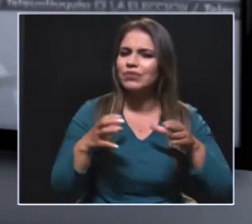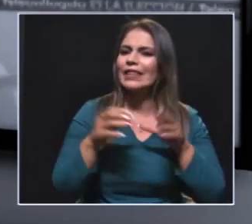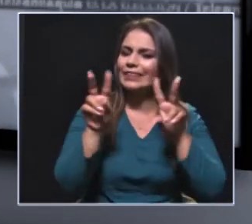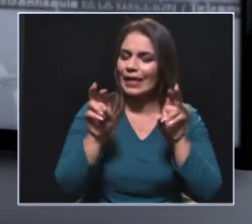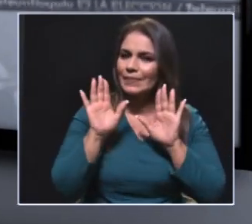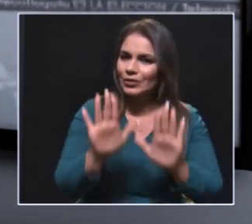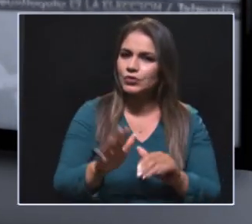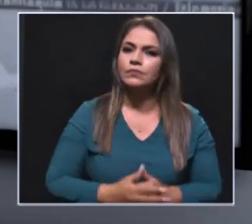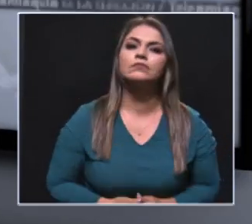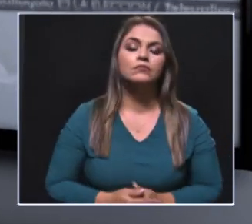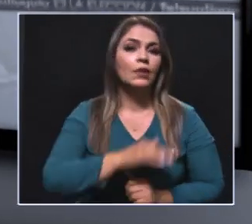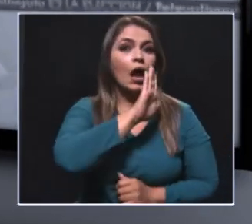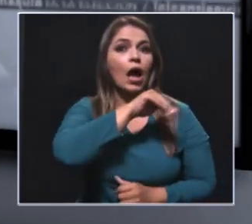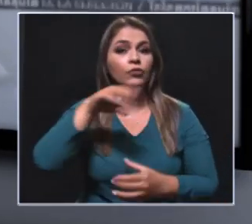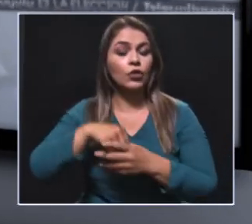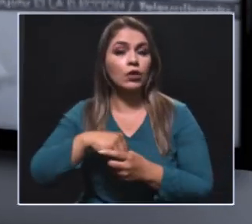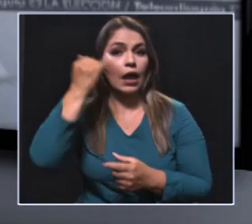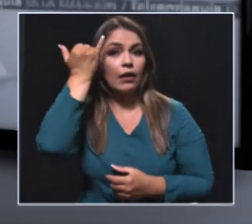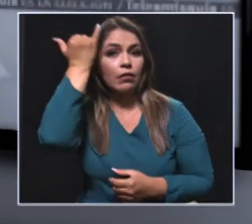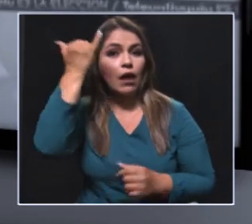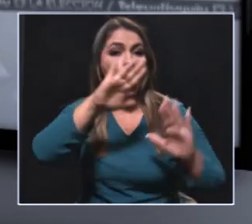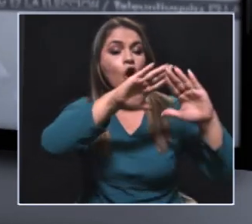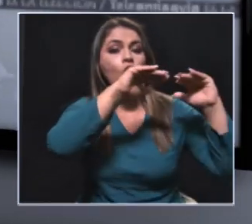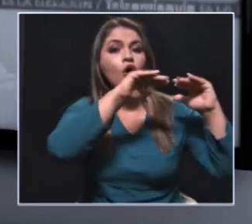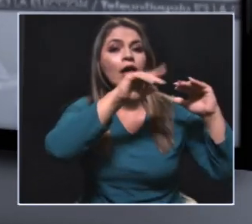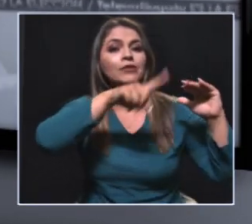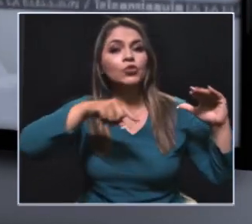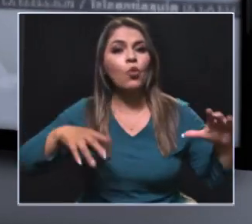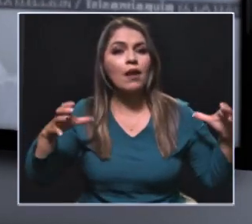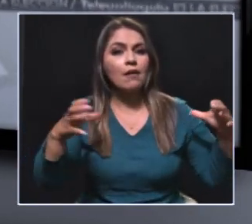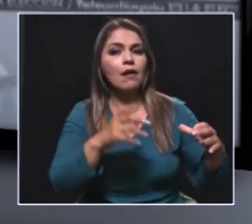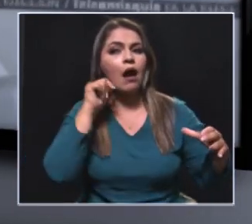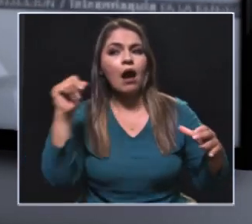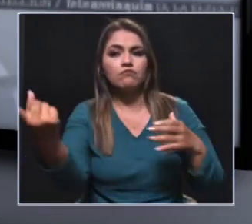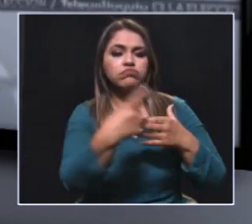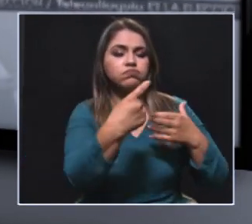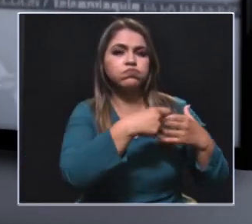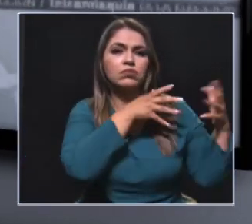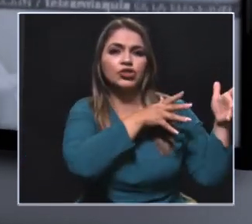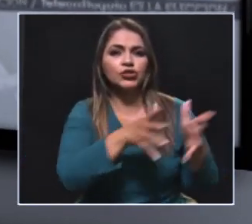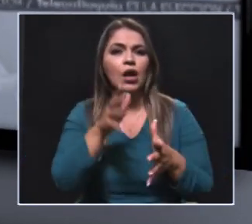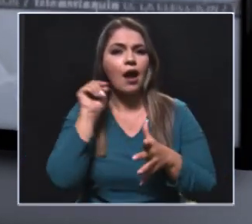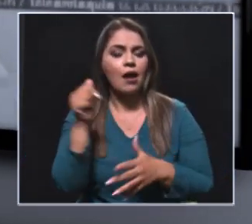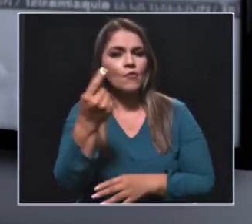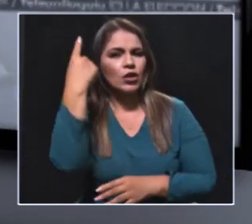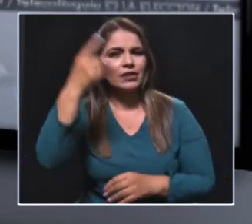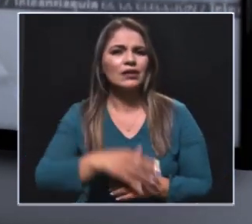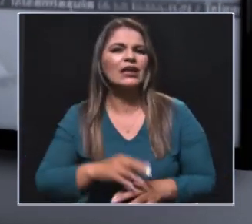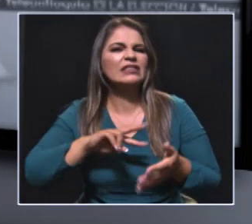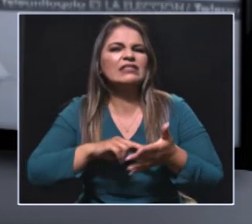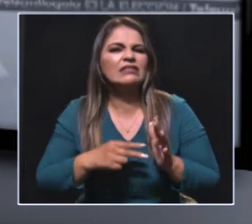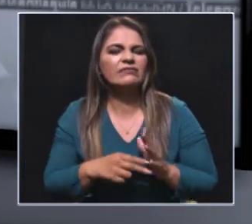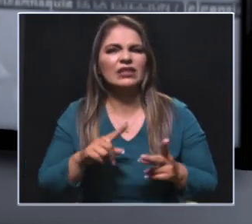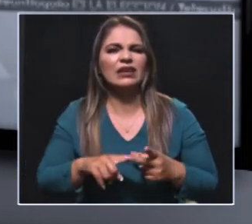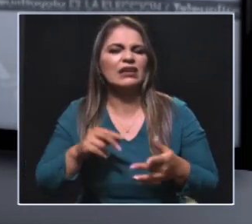y Antioquia ha creado y tiene en funcionamiento una escuela de entrenamiento político para mujeres. ¿De qué se trata?